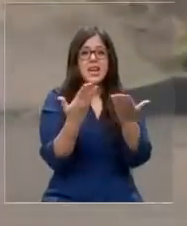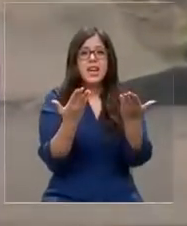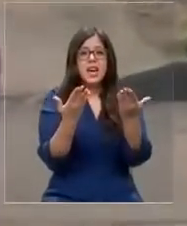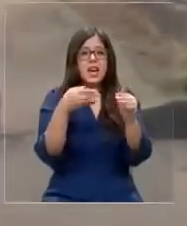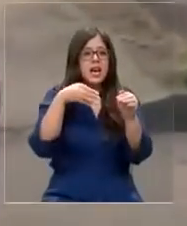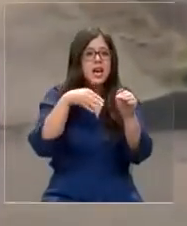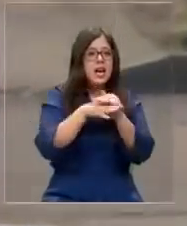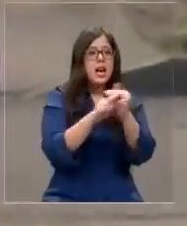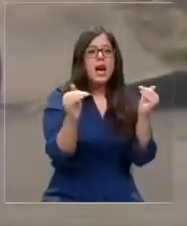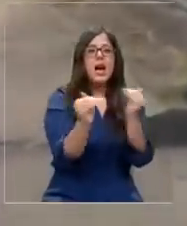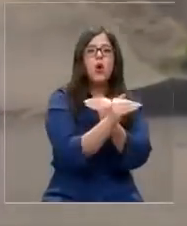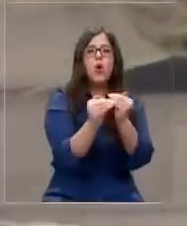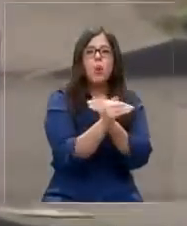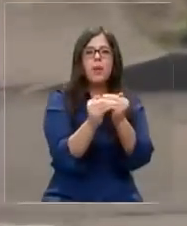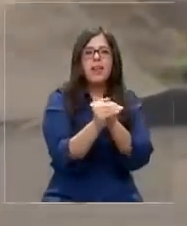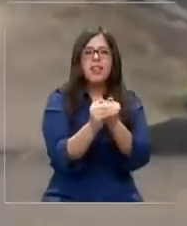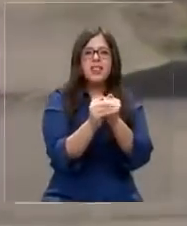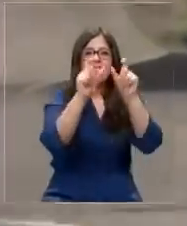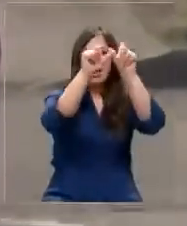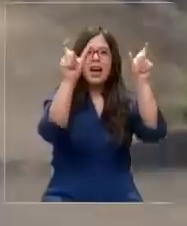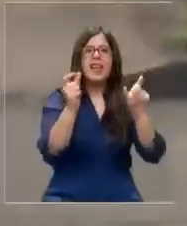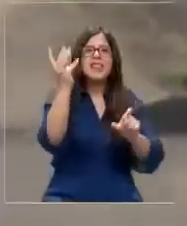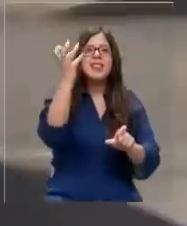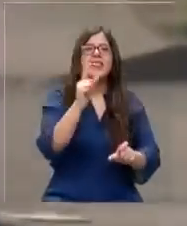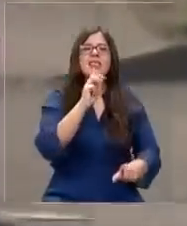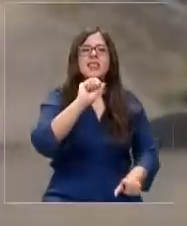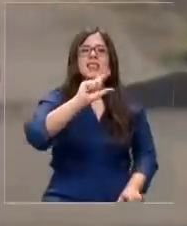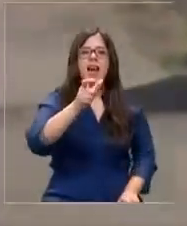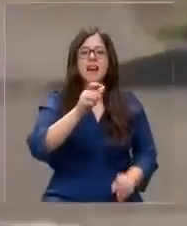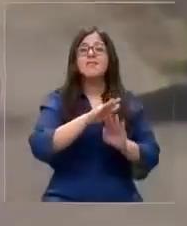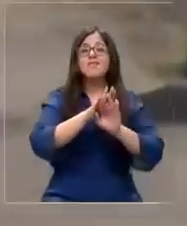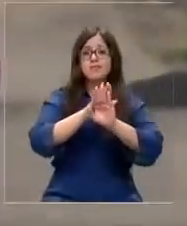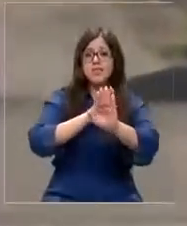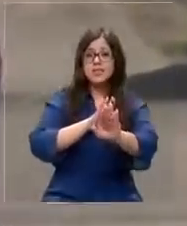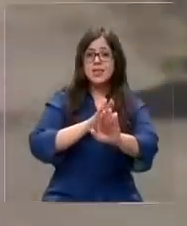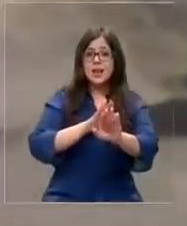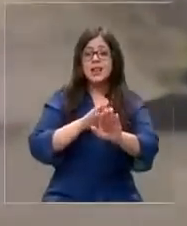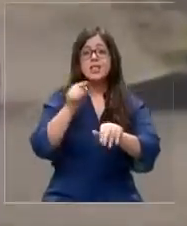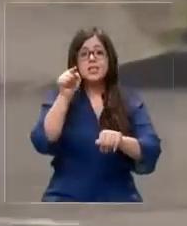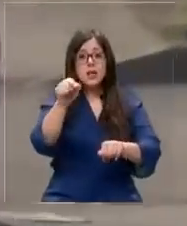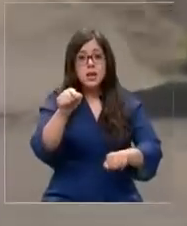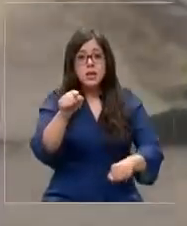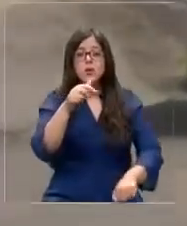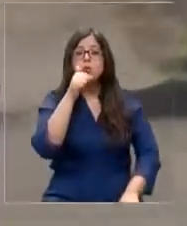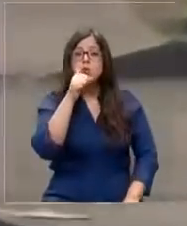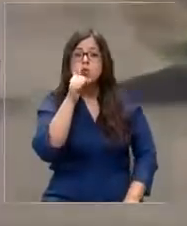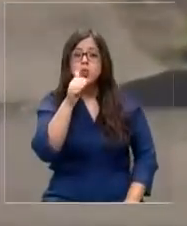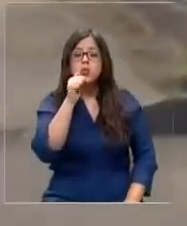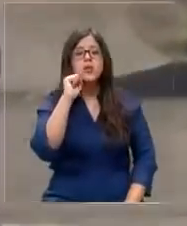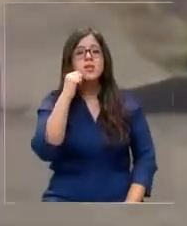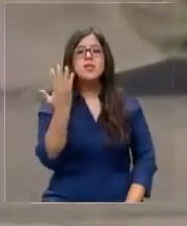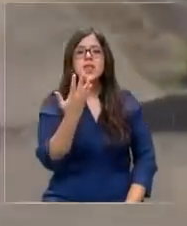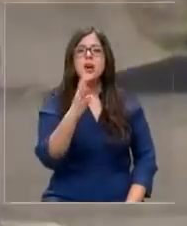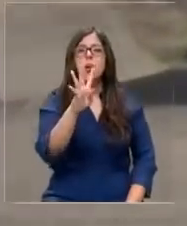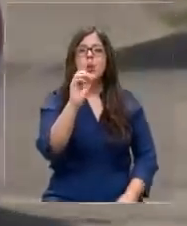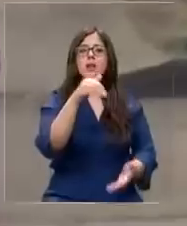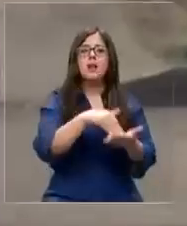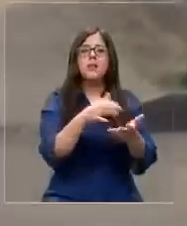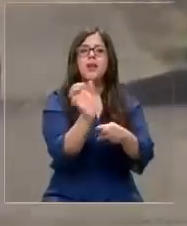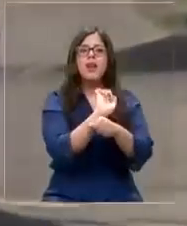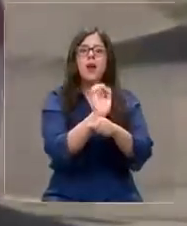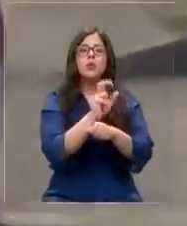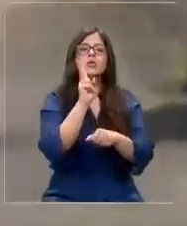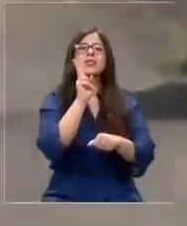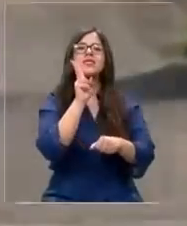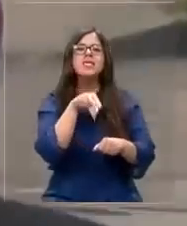autopista concesionada. Su idea, evitar el pago de taxa, estima que diariamente circulan cerca de 40.000 vehículos